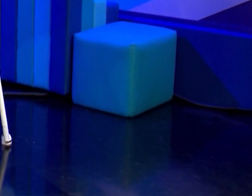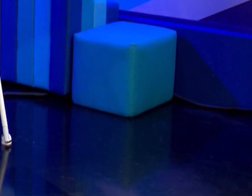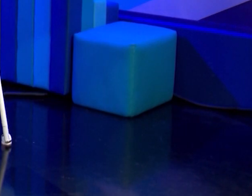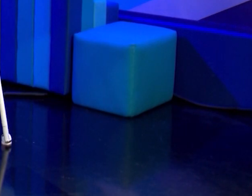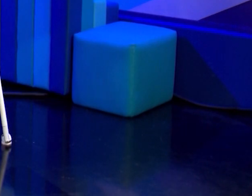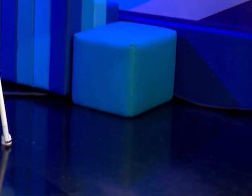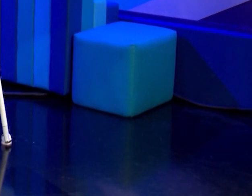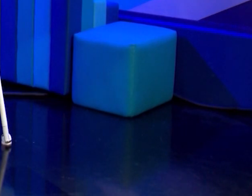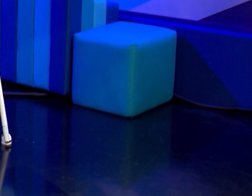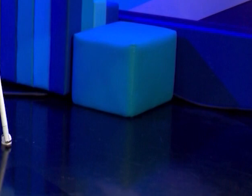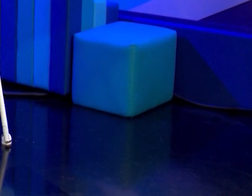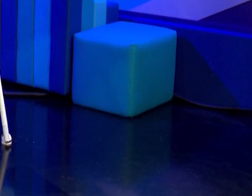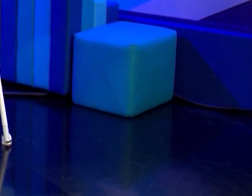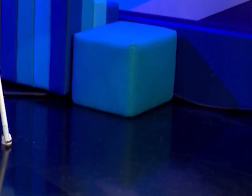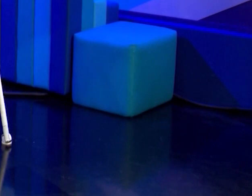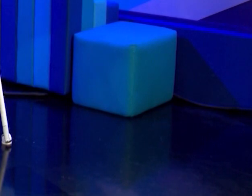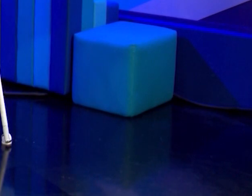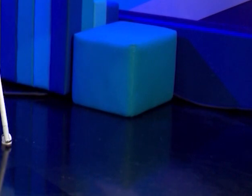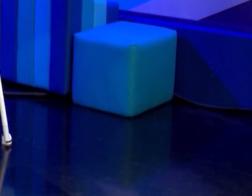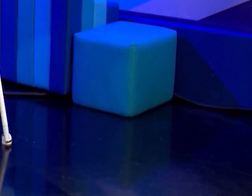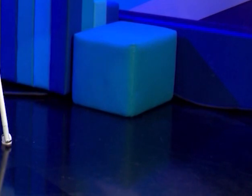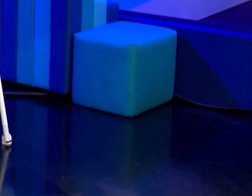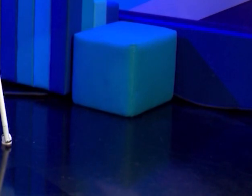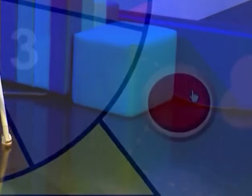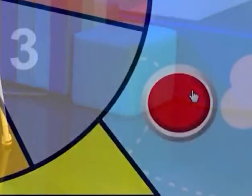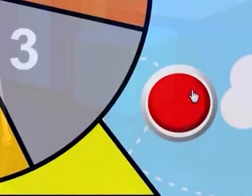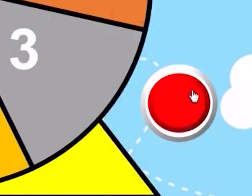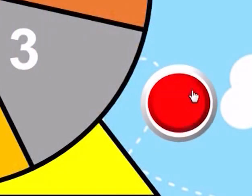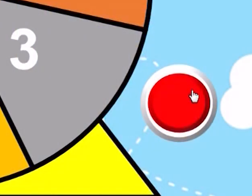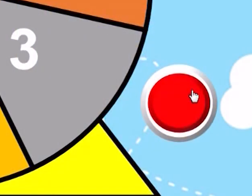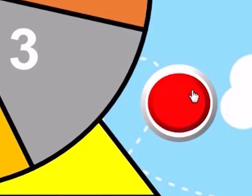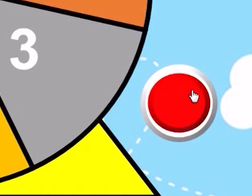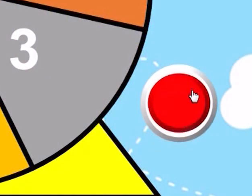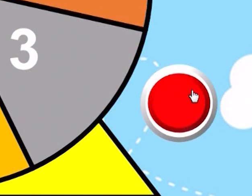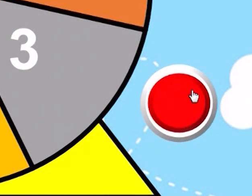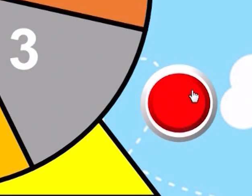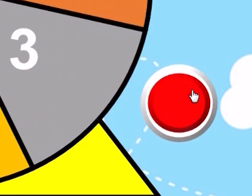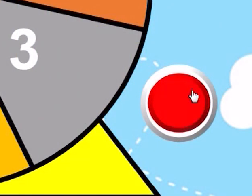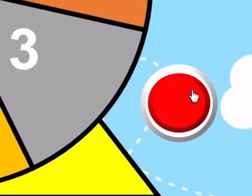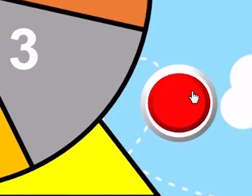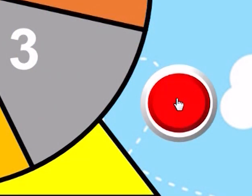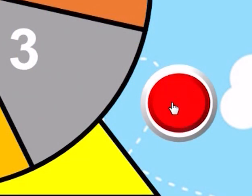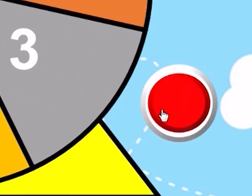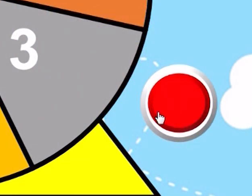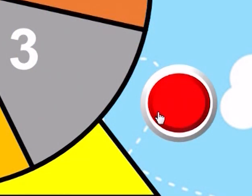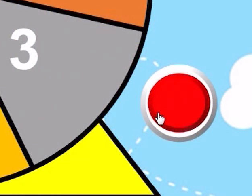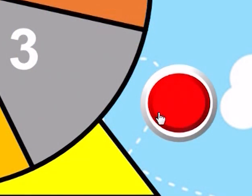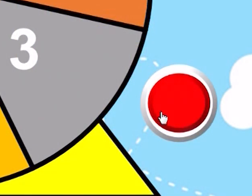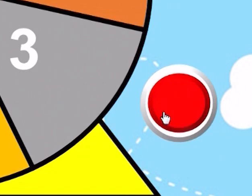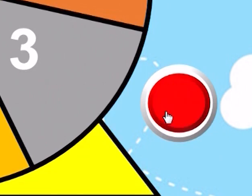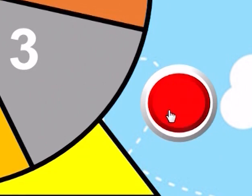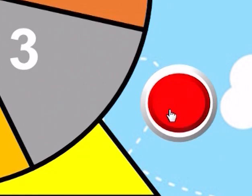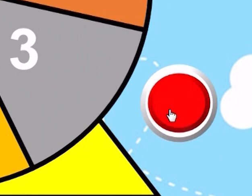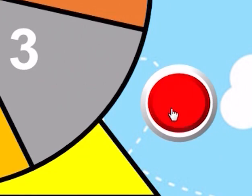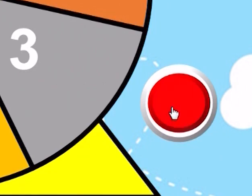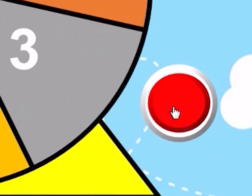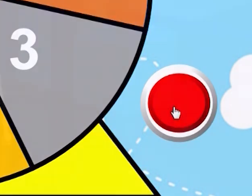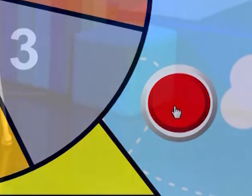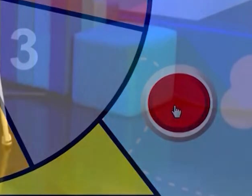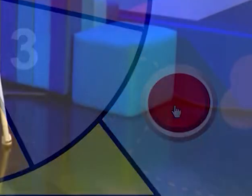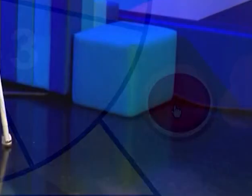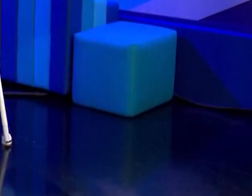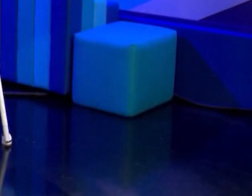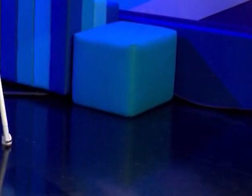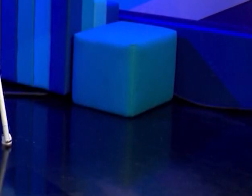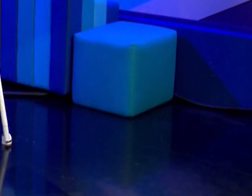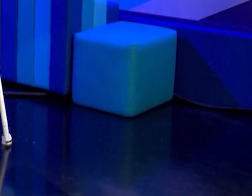esta vez vamos a ver lo que es la ruleta de los receptores y en esta ruleta de los receptores vamos a